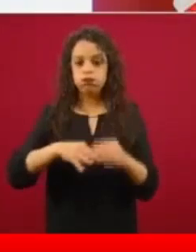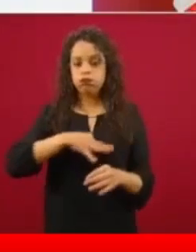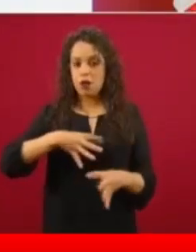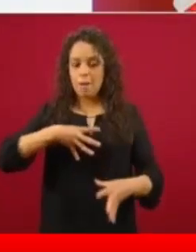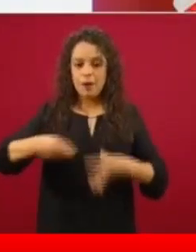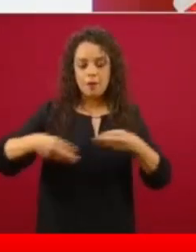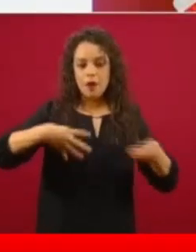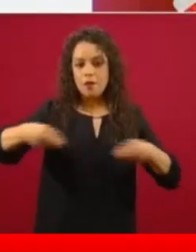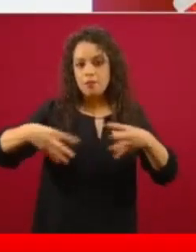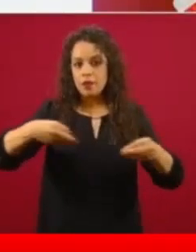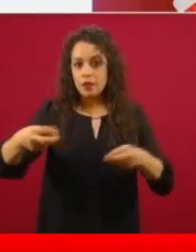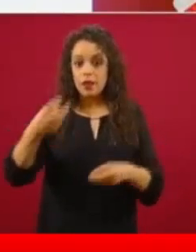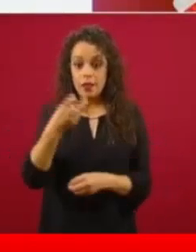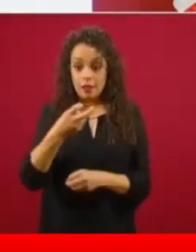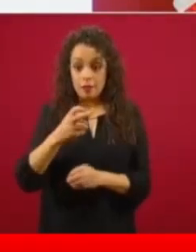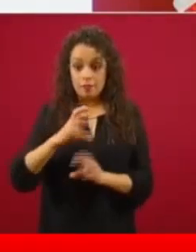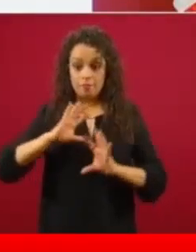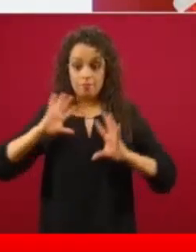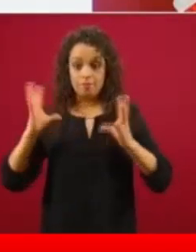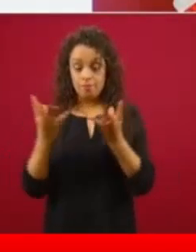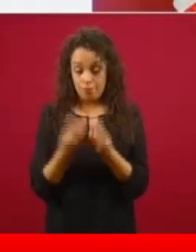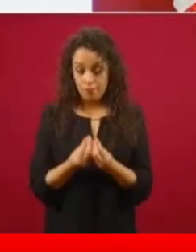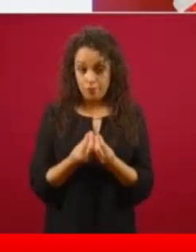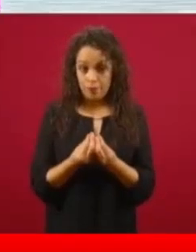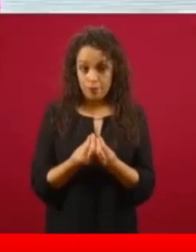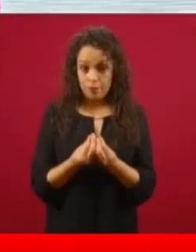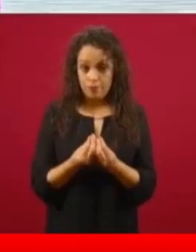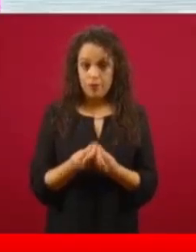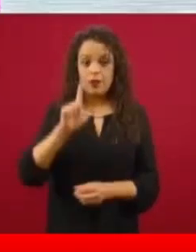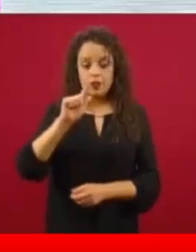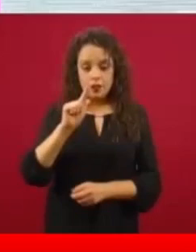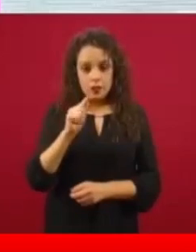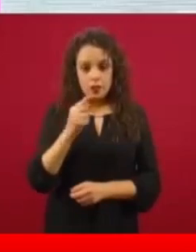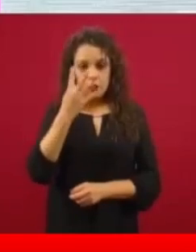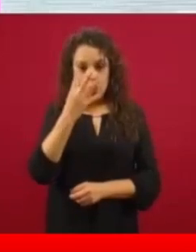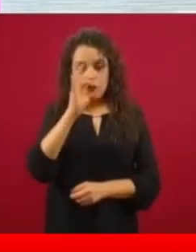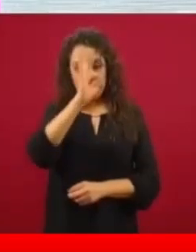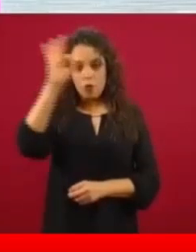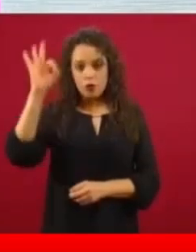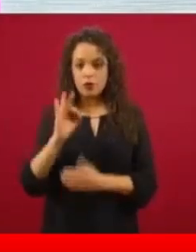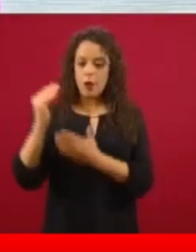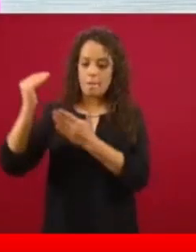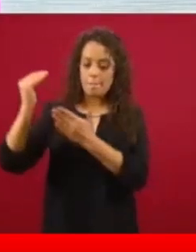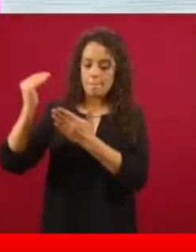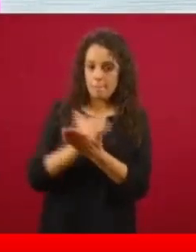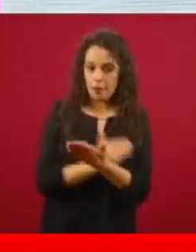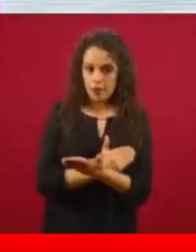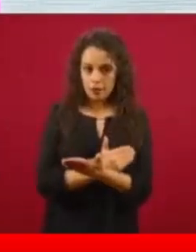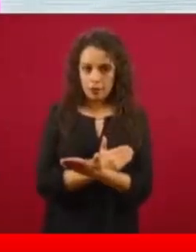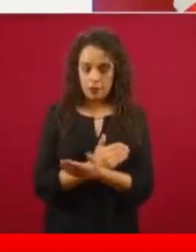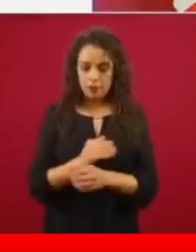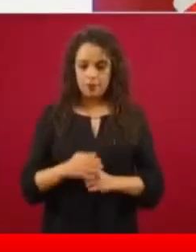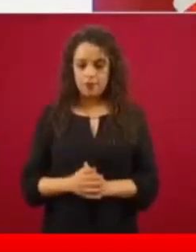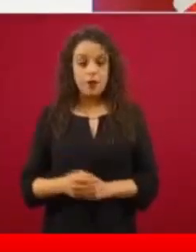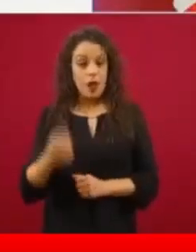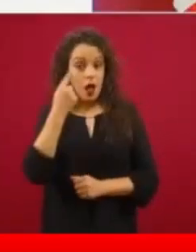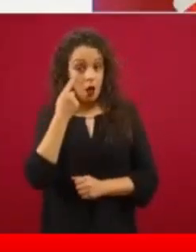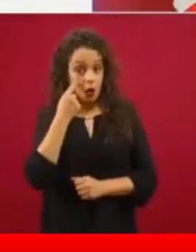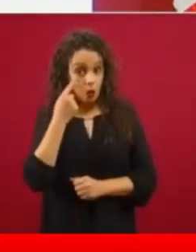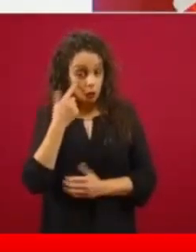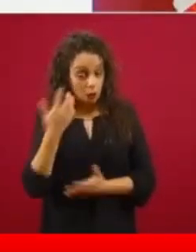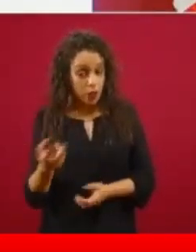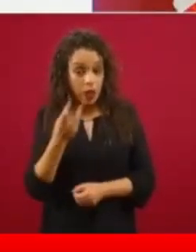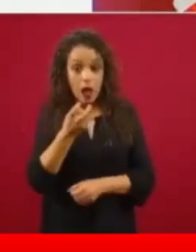disminución total de 74 por ciento. ¿Hasta dónde vamos? Ojo, estas